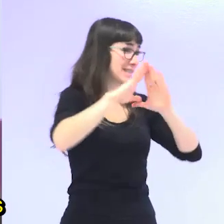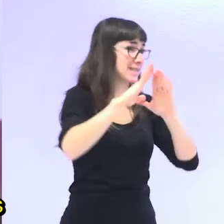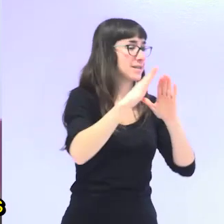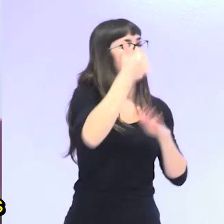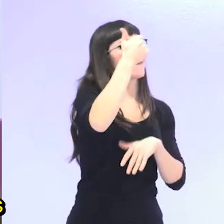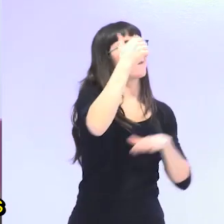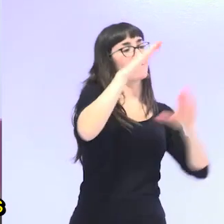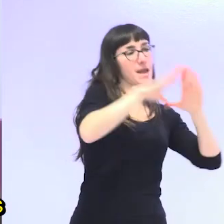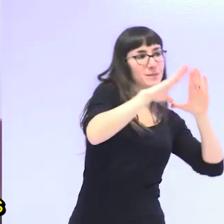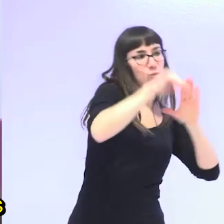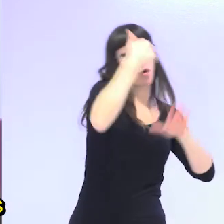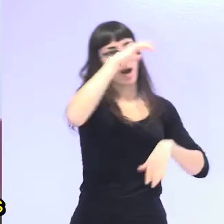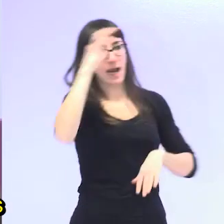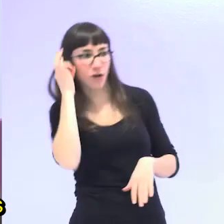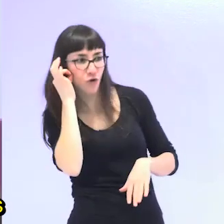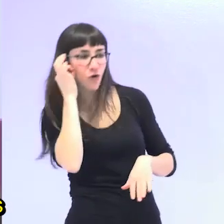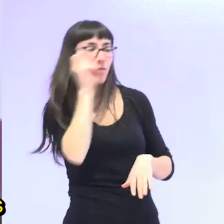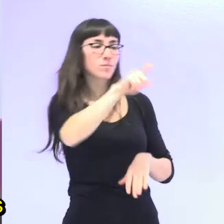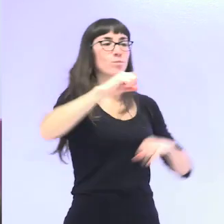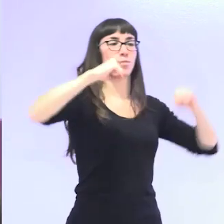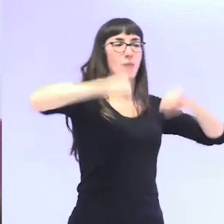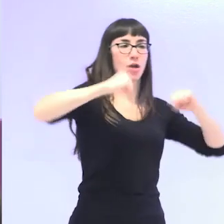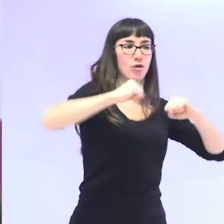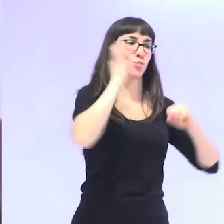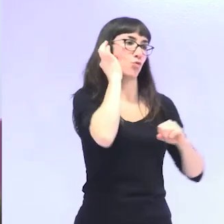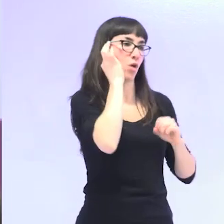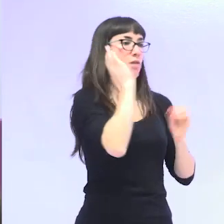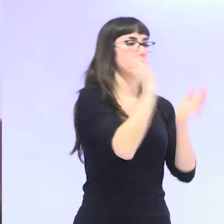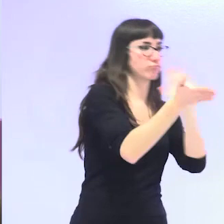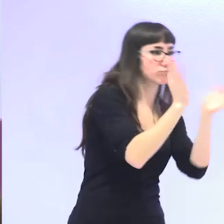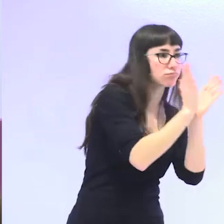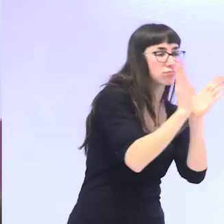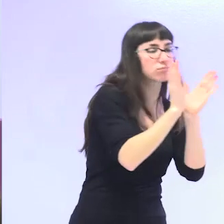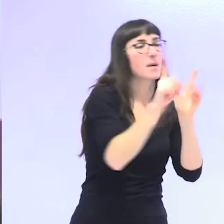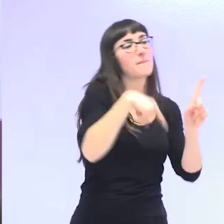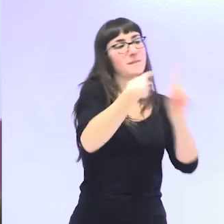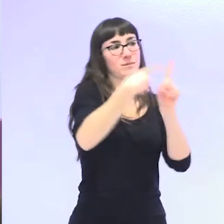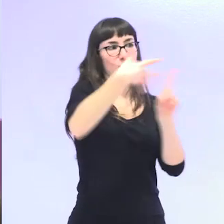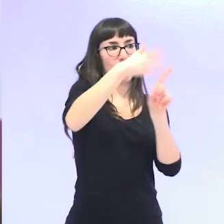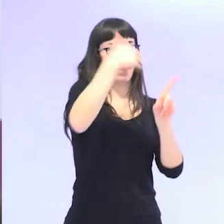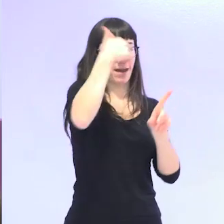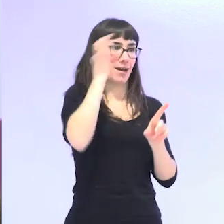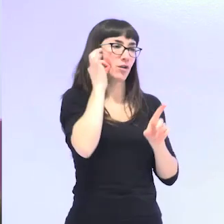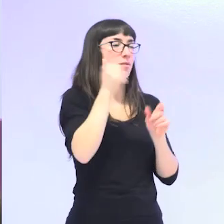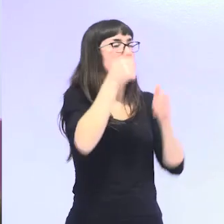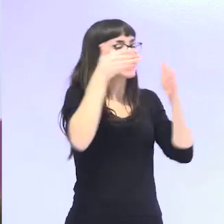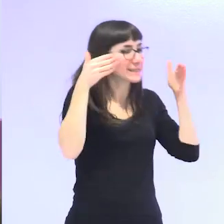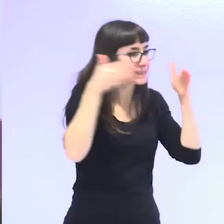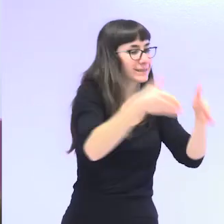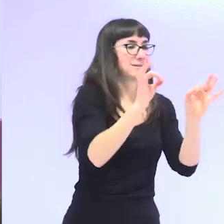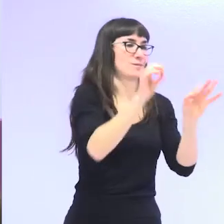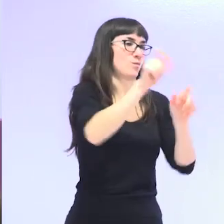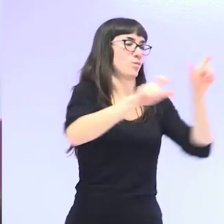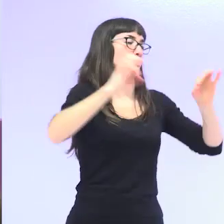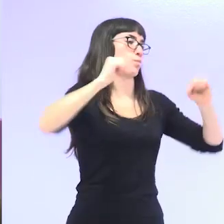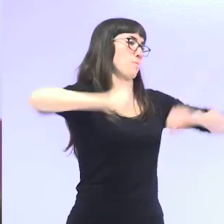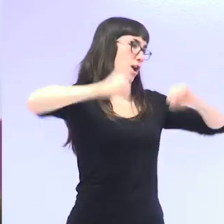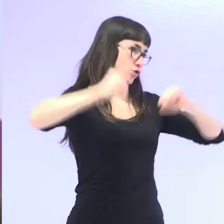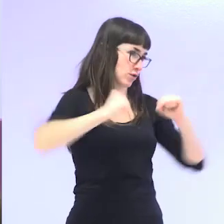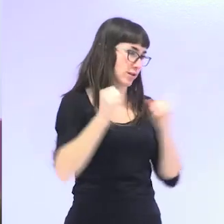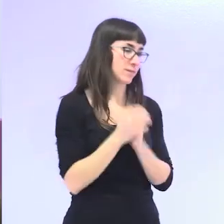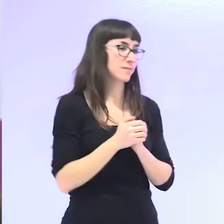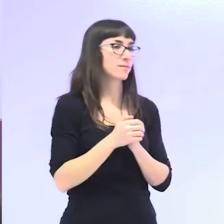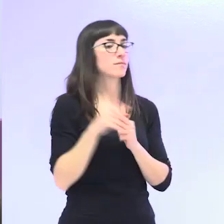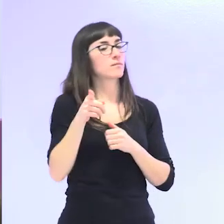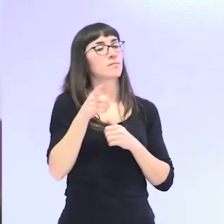Género, Intervención Social con Mujeres Mayores y Violencia de Género, especialmente hacia Mujeres Mayores. Colaboradora en